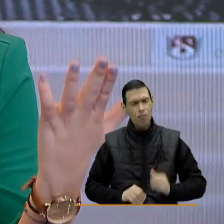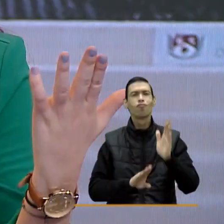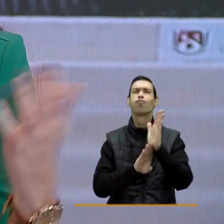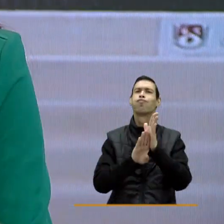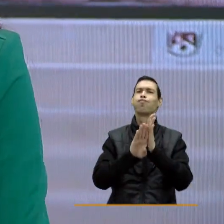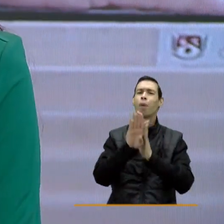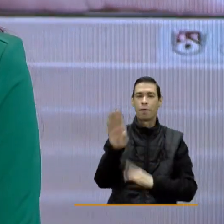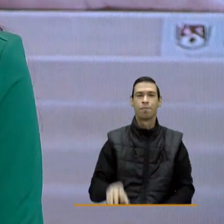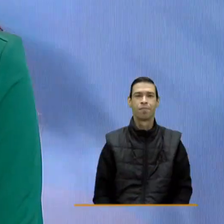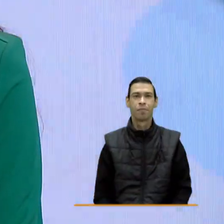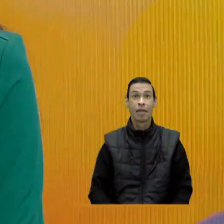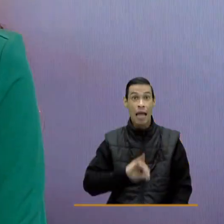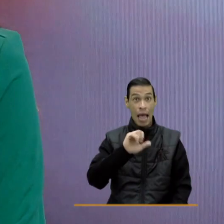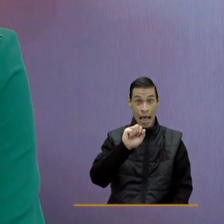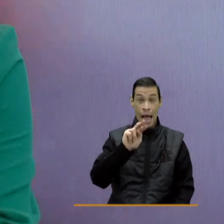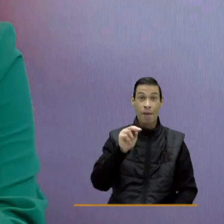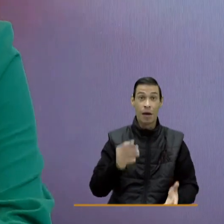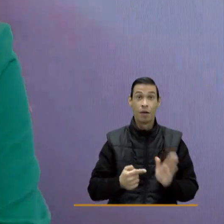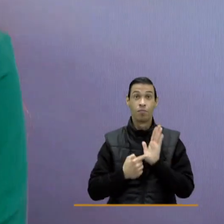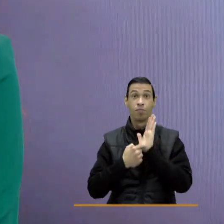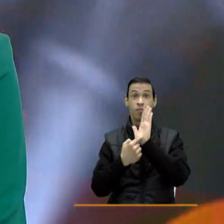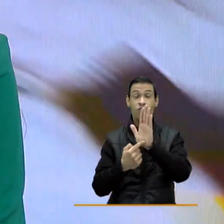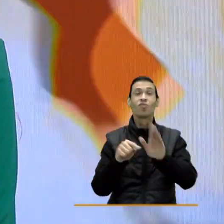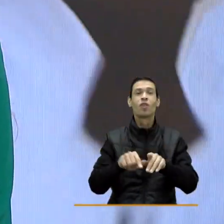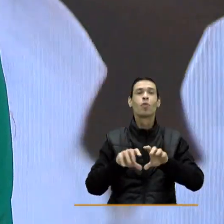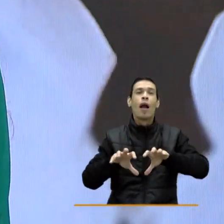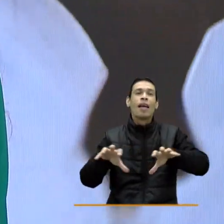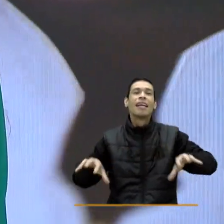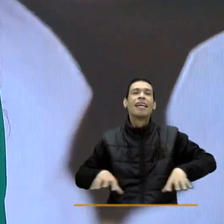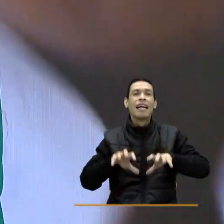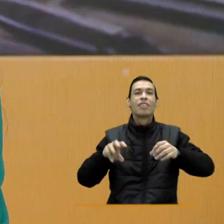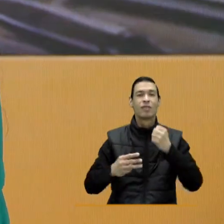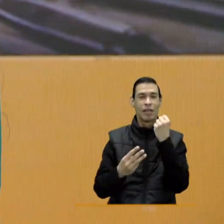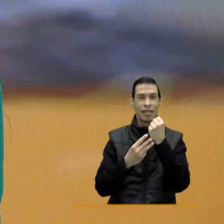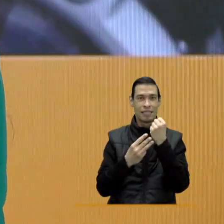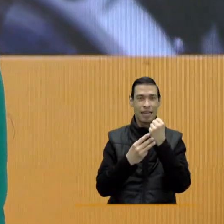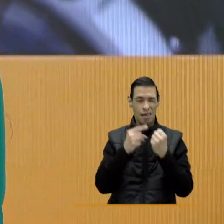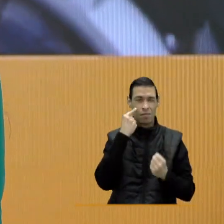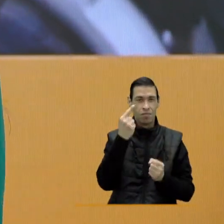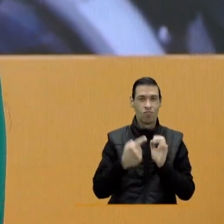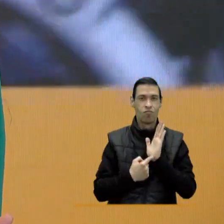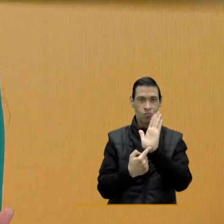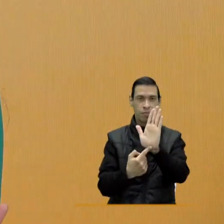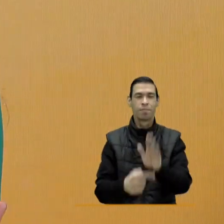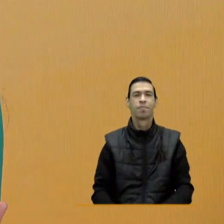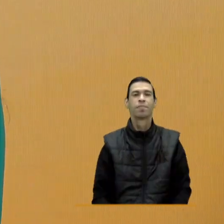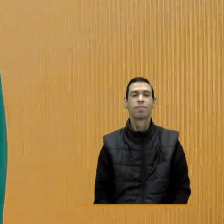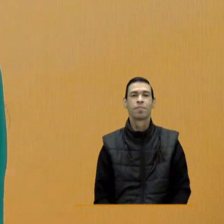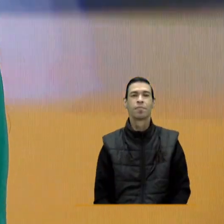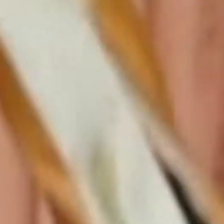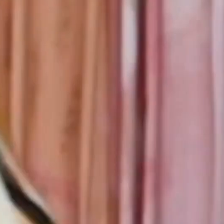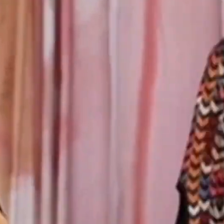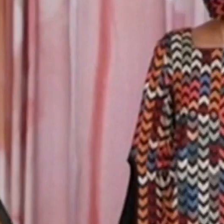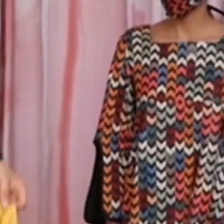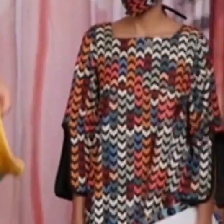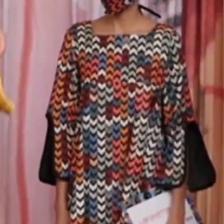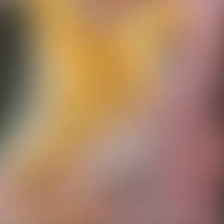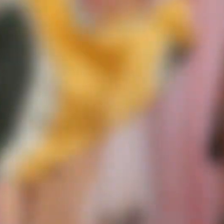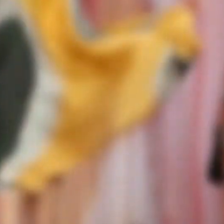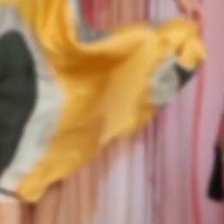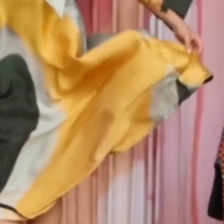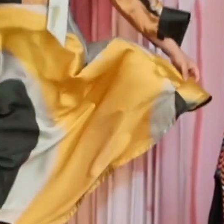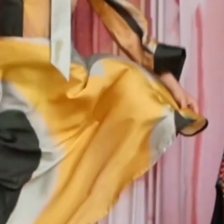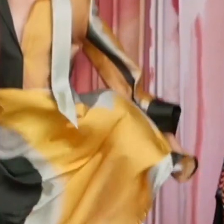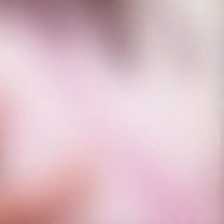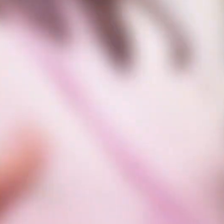crecer. Jaime, te invito a ti y a todos los televidentes a ver nuestra sección Hecho en el Sena. Veamos con qué nos sorprende hoy. Somos